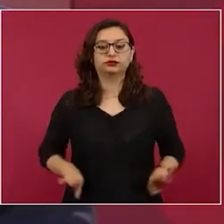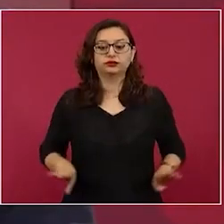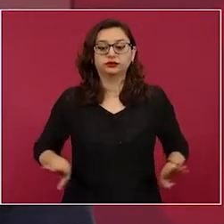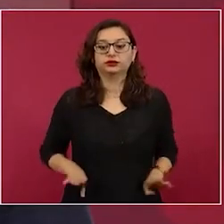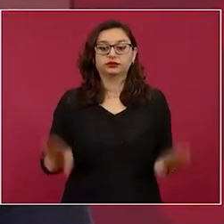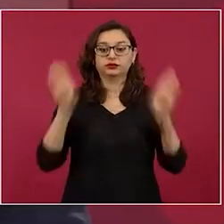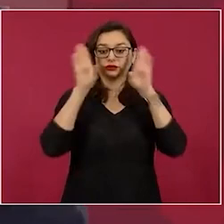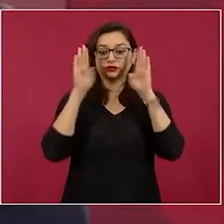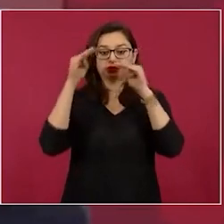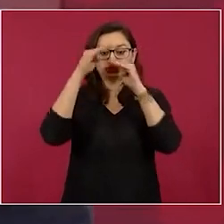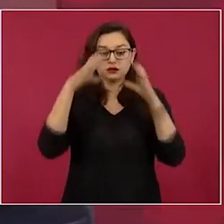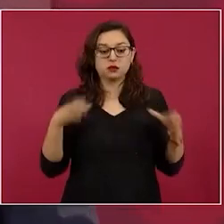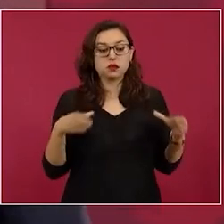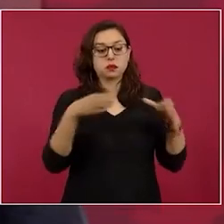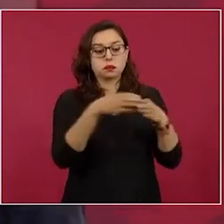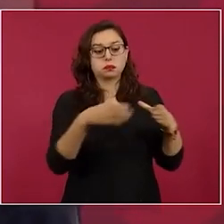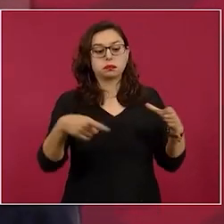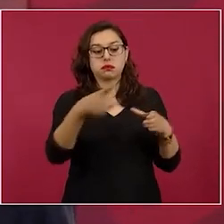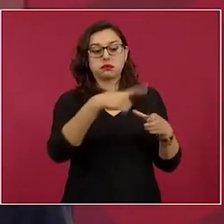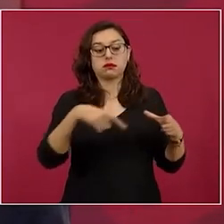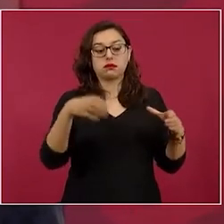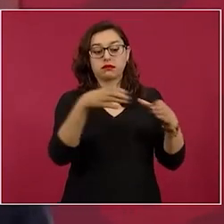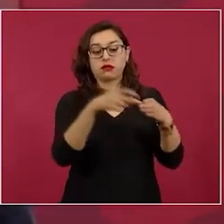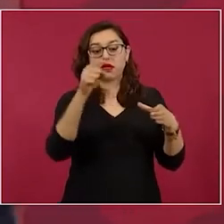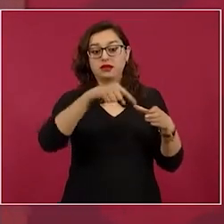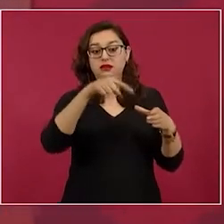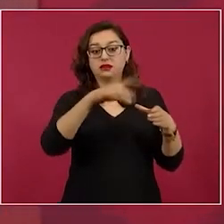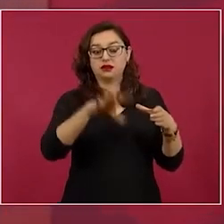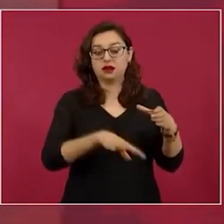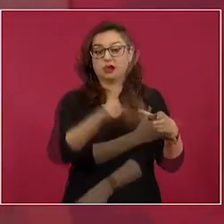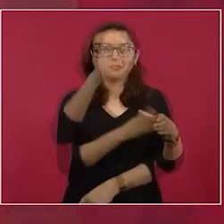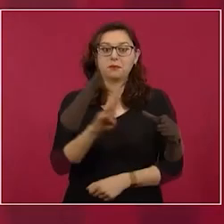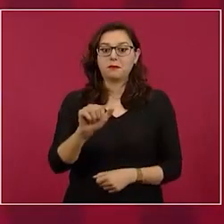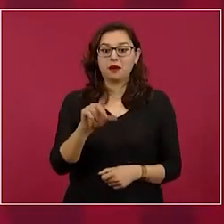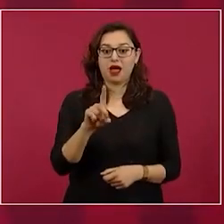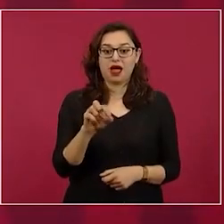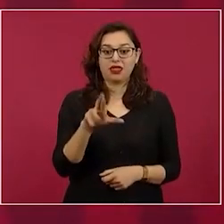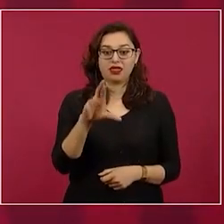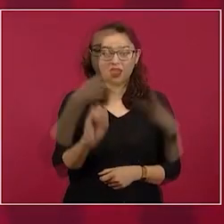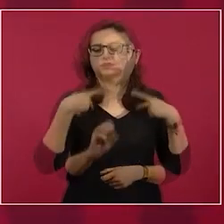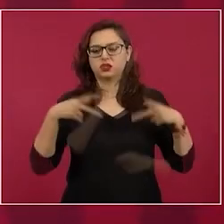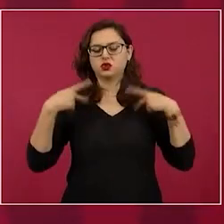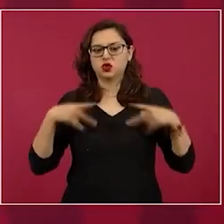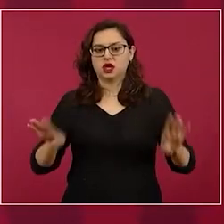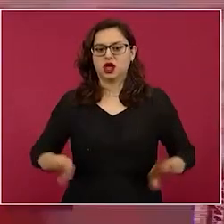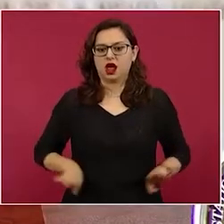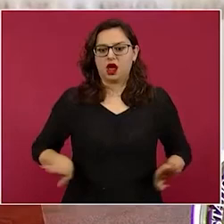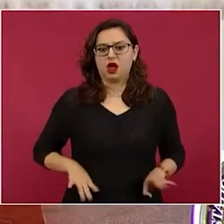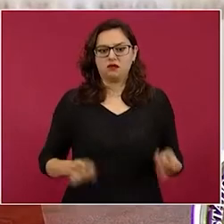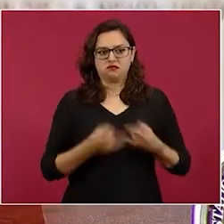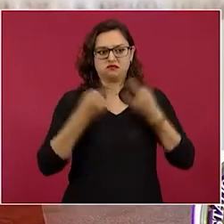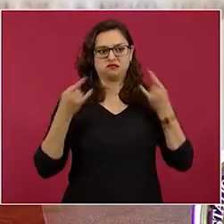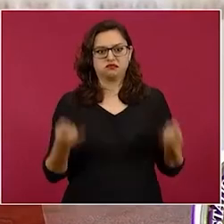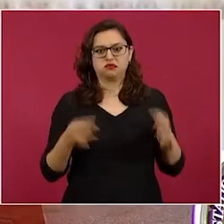surgió nada menos que Francisco I. Madero y otros este